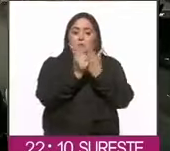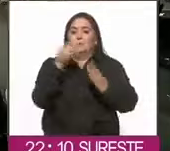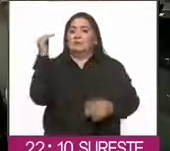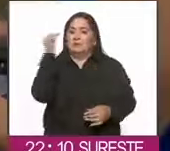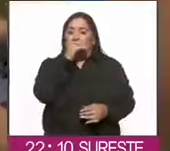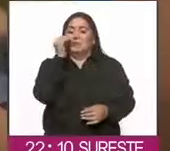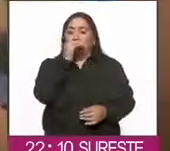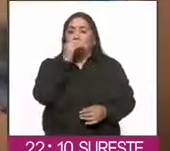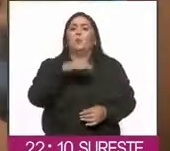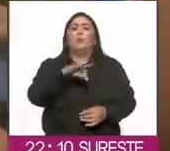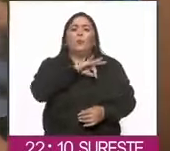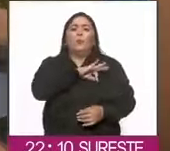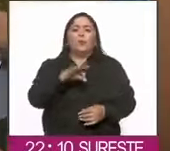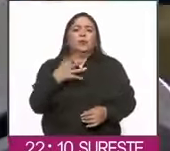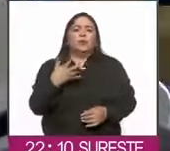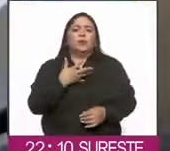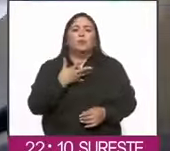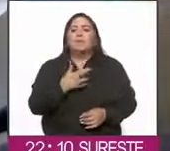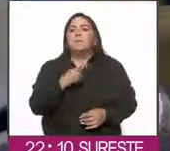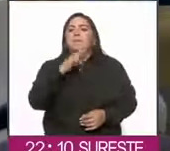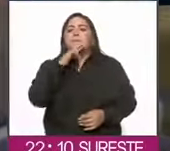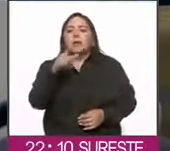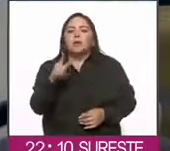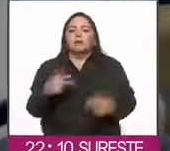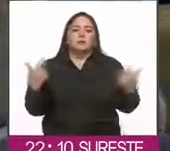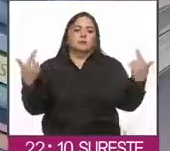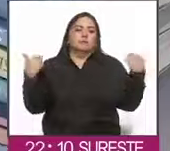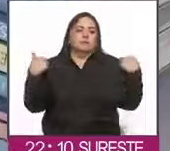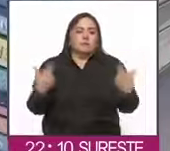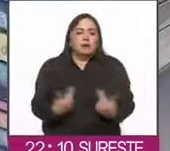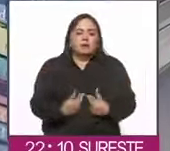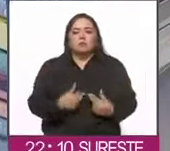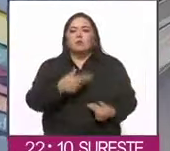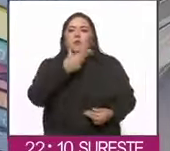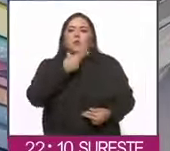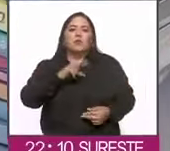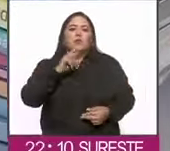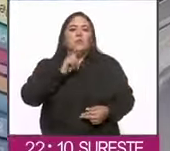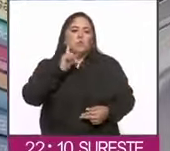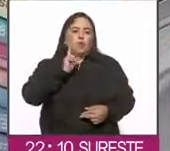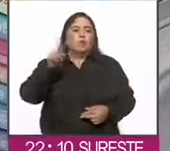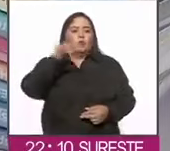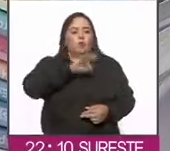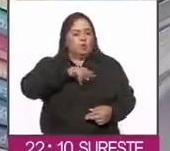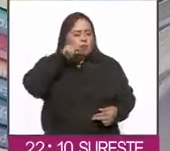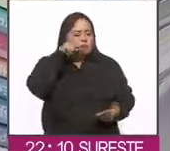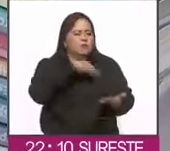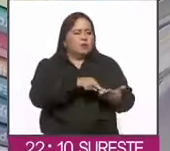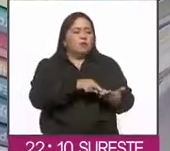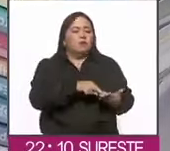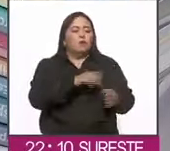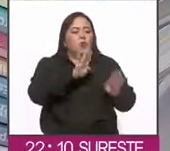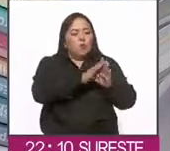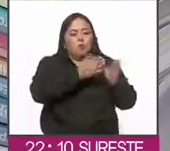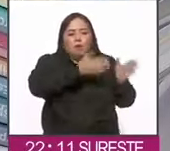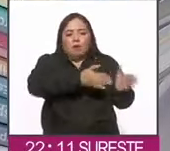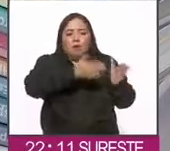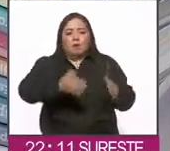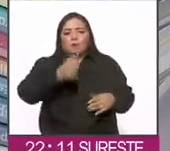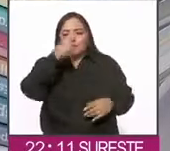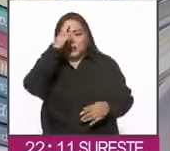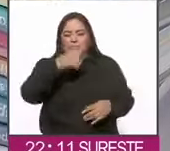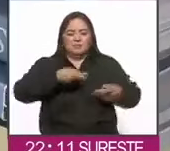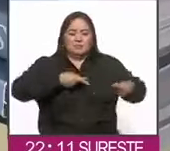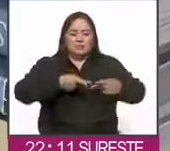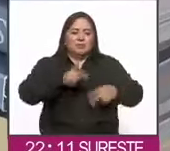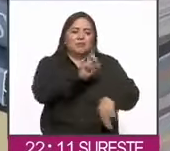gratuitos podrían tener las mejoras que maestros y maestras consideren pertinentes conforme los encuentren en su